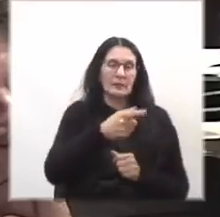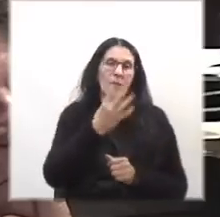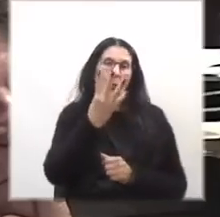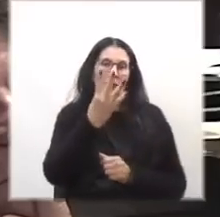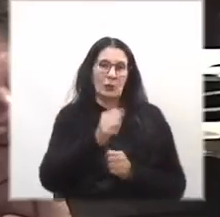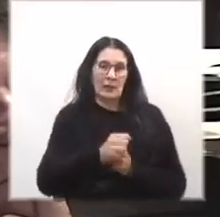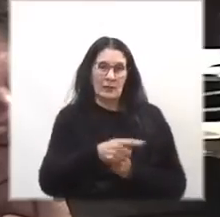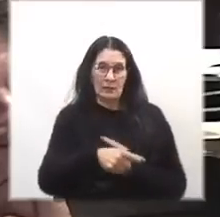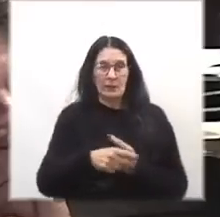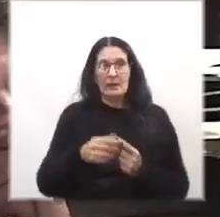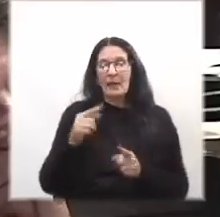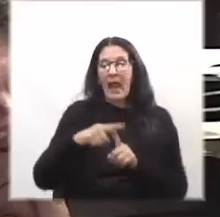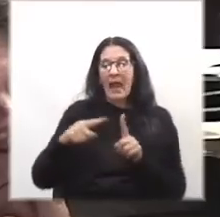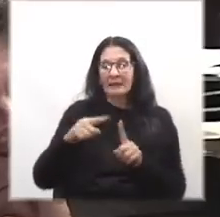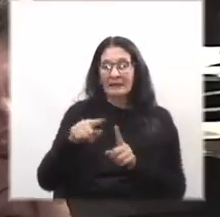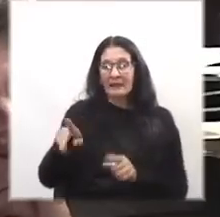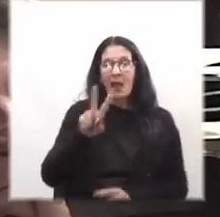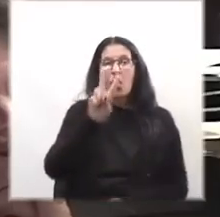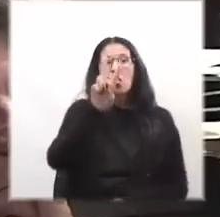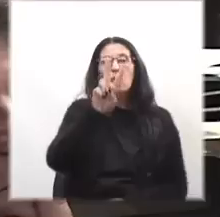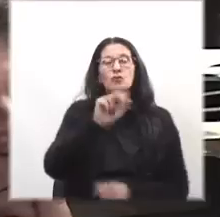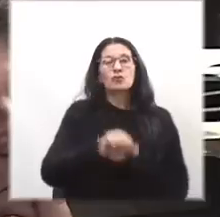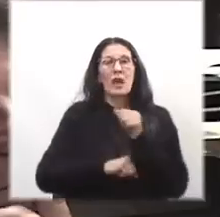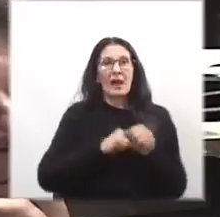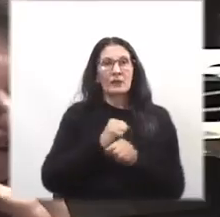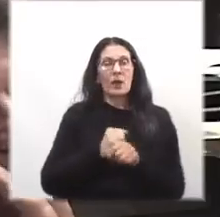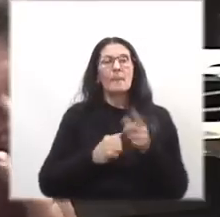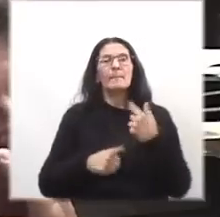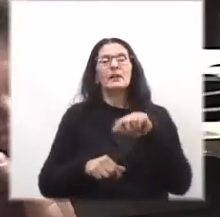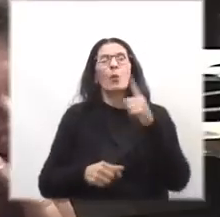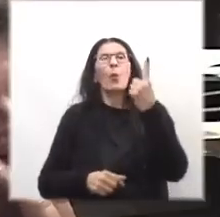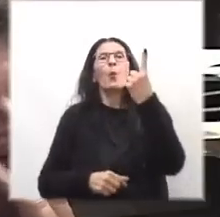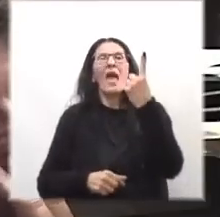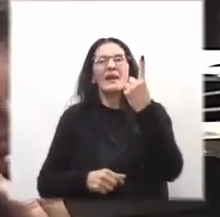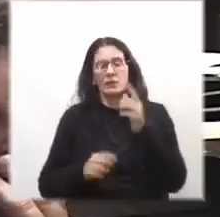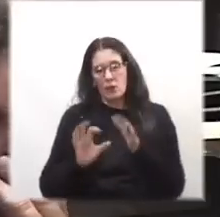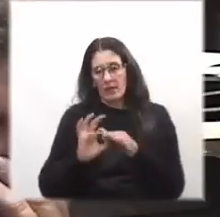y a la tía dos años pero un año lo cumplen libertad